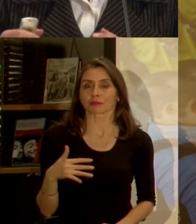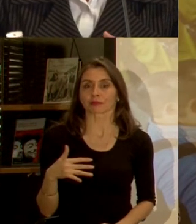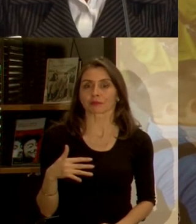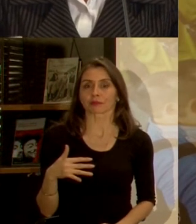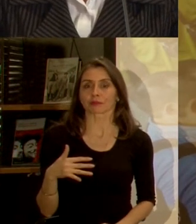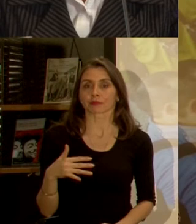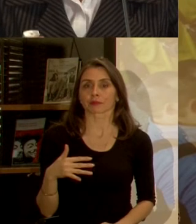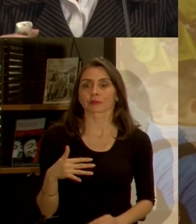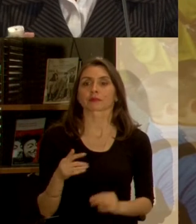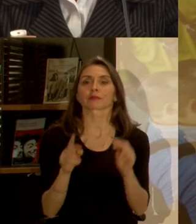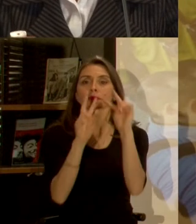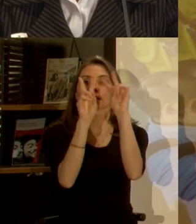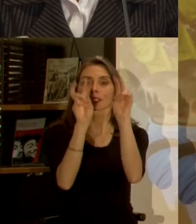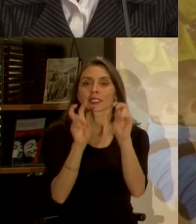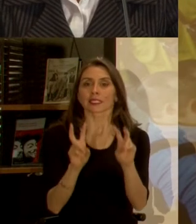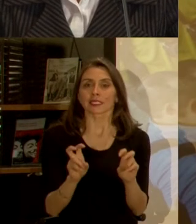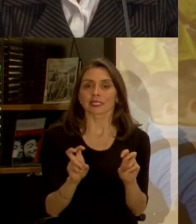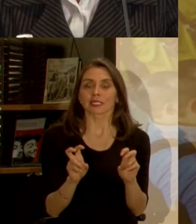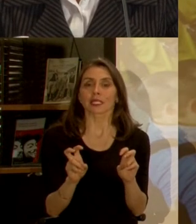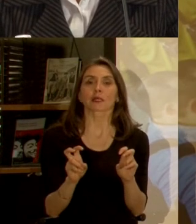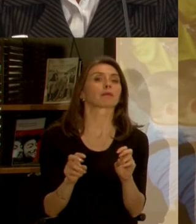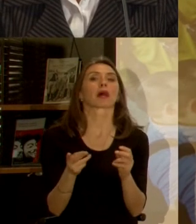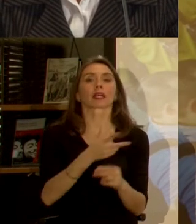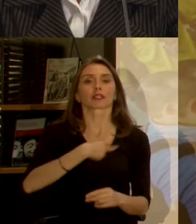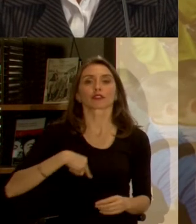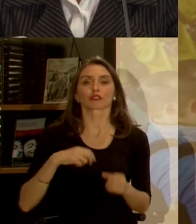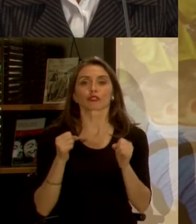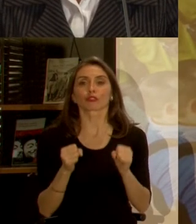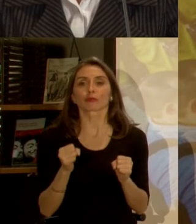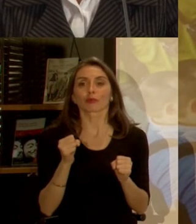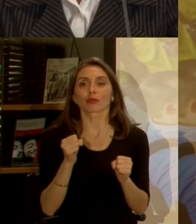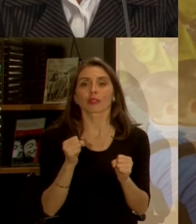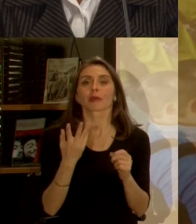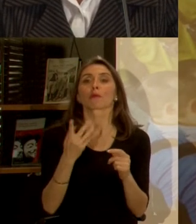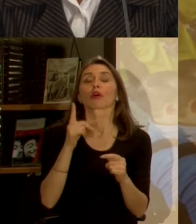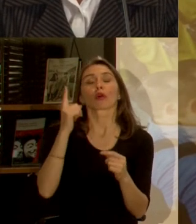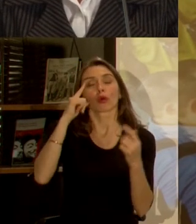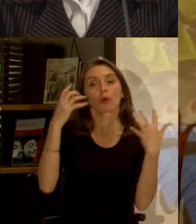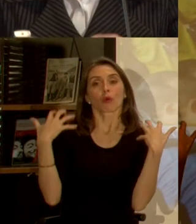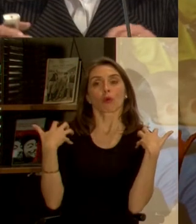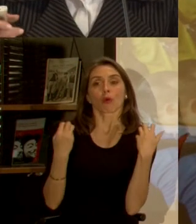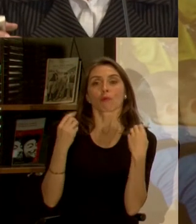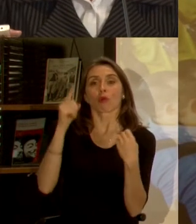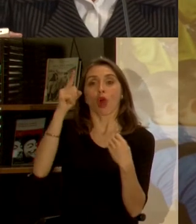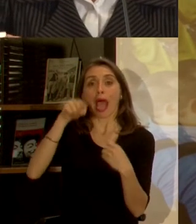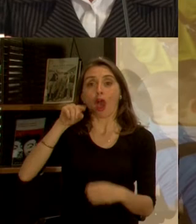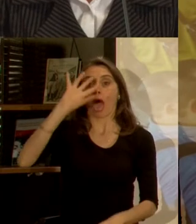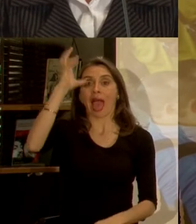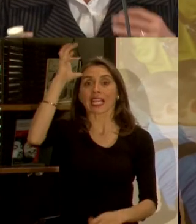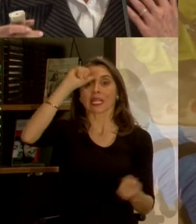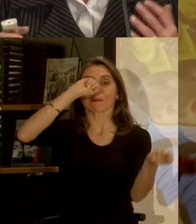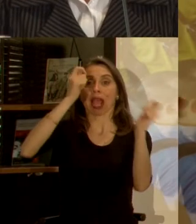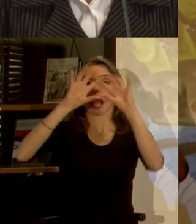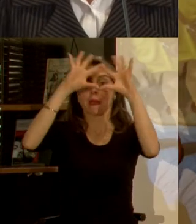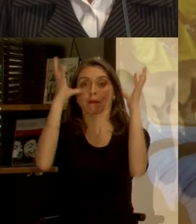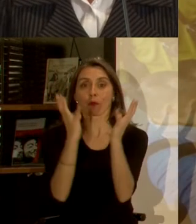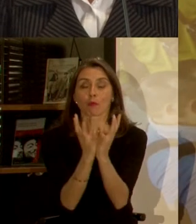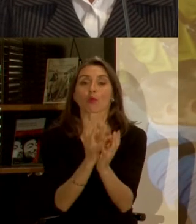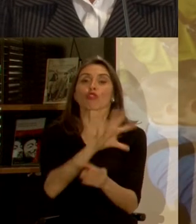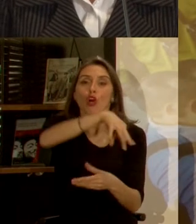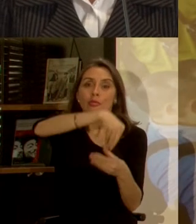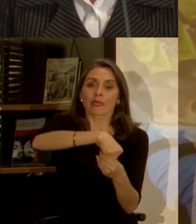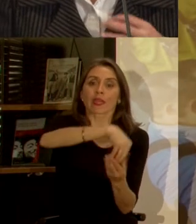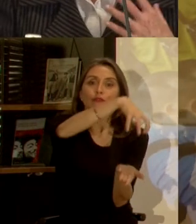a los temas, la gran preocupación que tenemos con respecto al cambio climático y es en nuestras ciudades donde